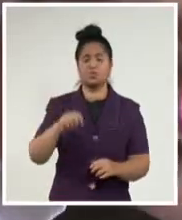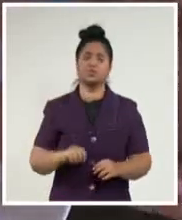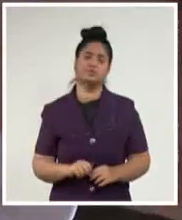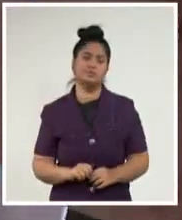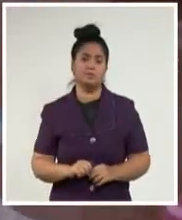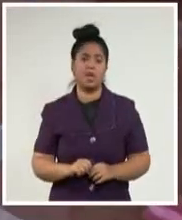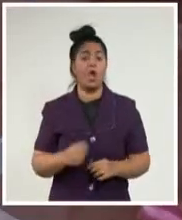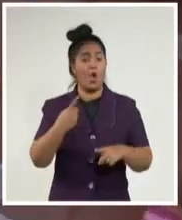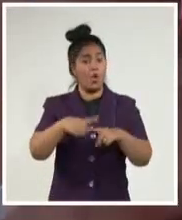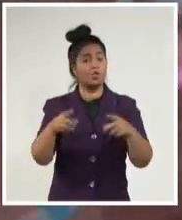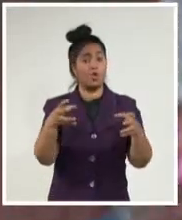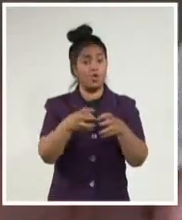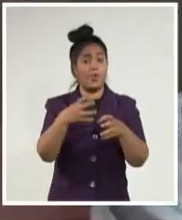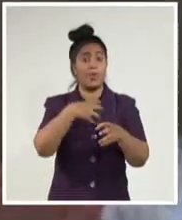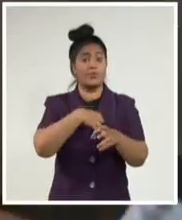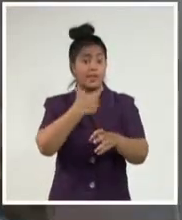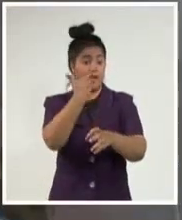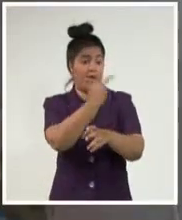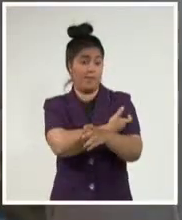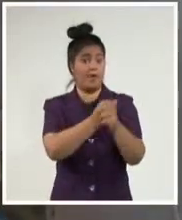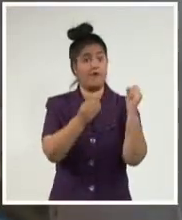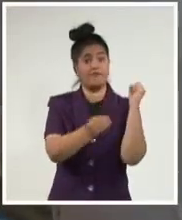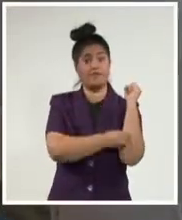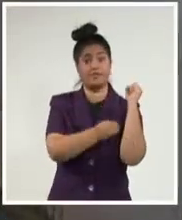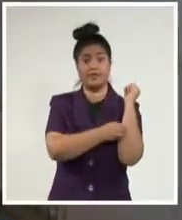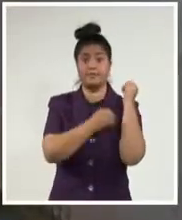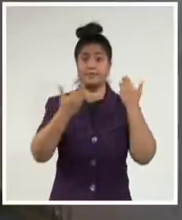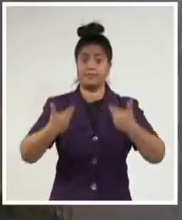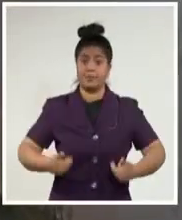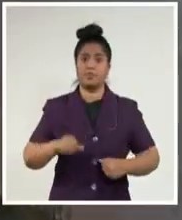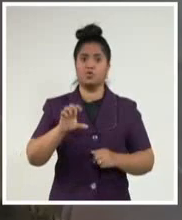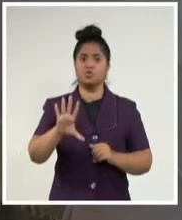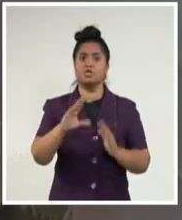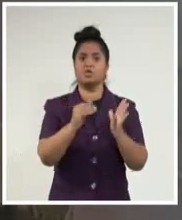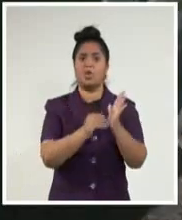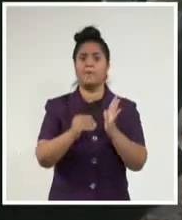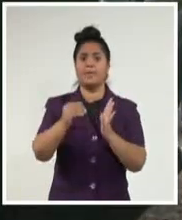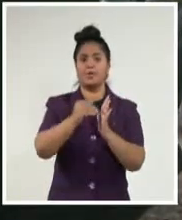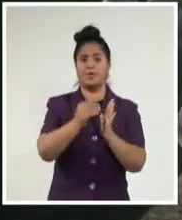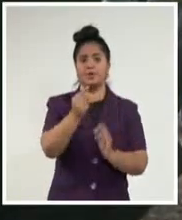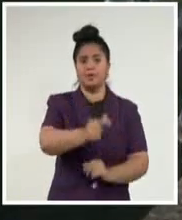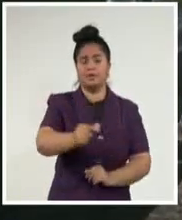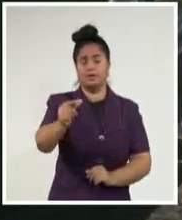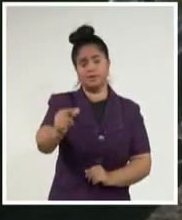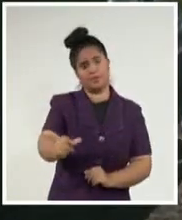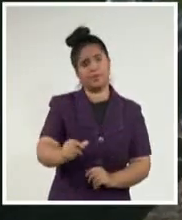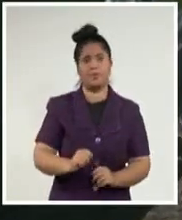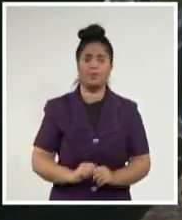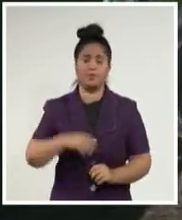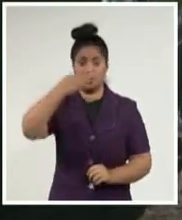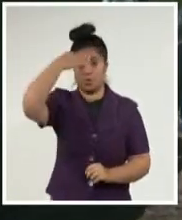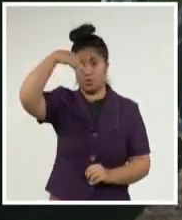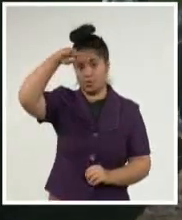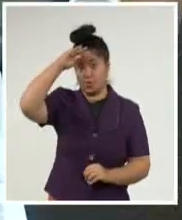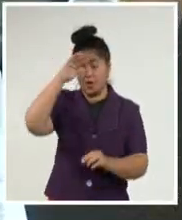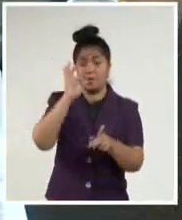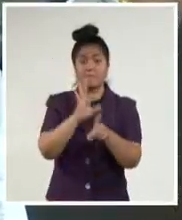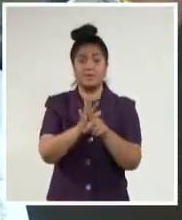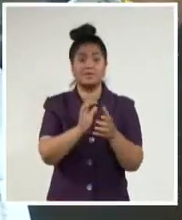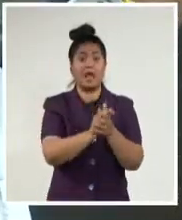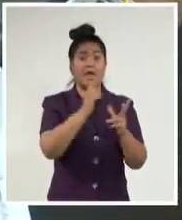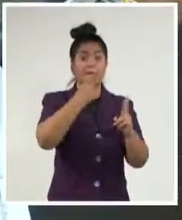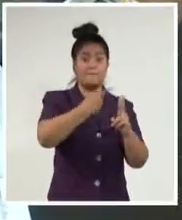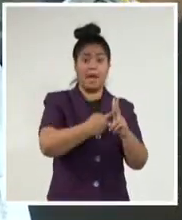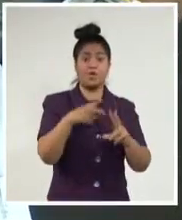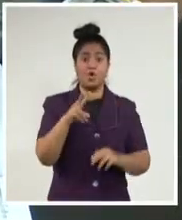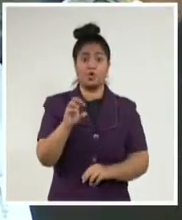lo cual representa el 50% de la población vacunable. Cuba inició su campaña de vacunación en mayo de 2021 y desde